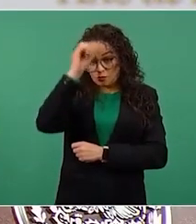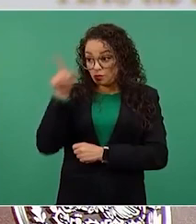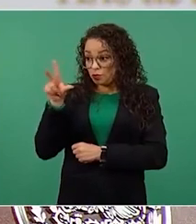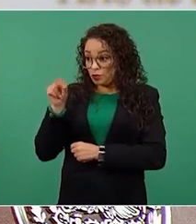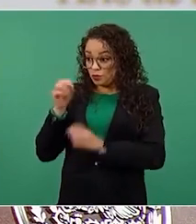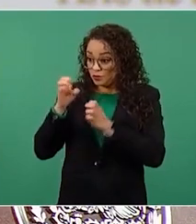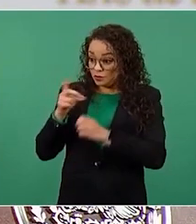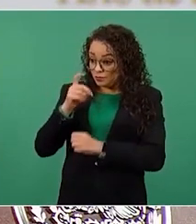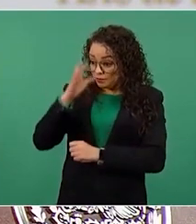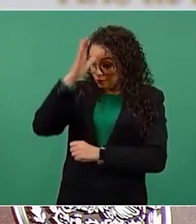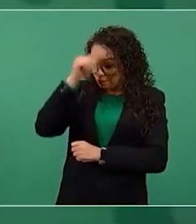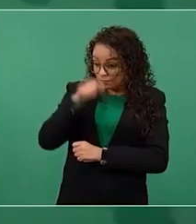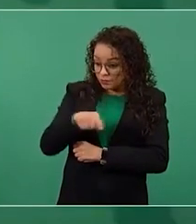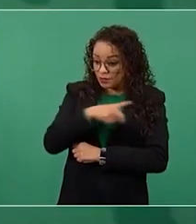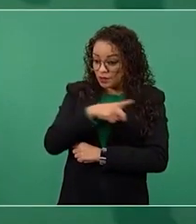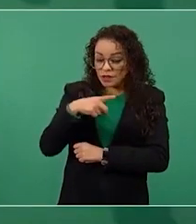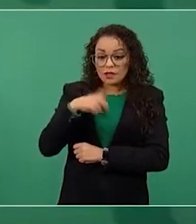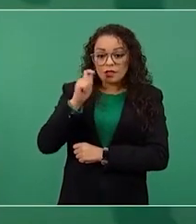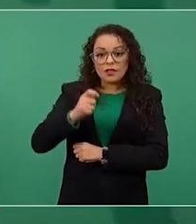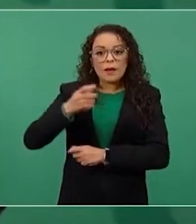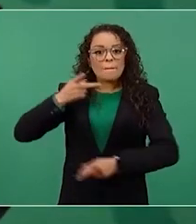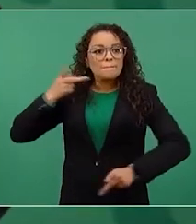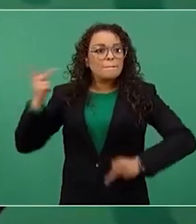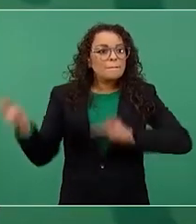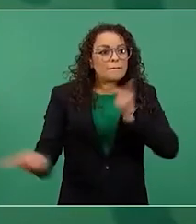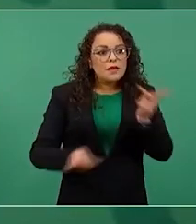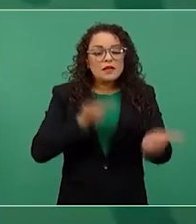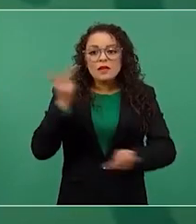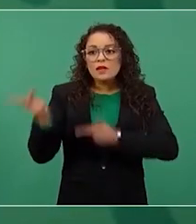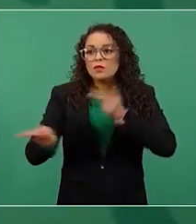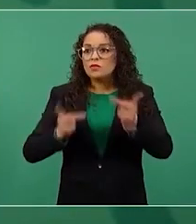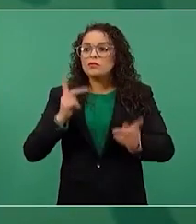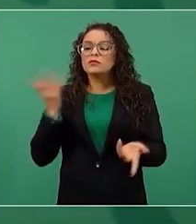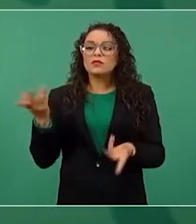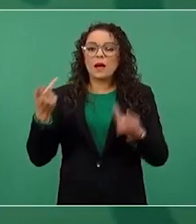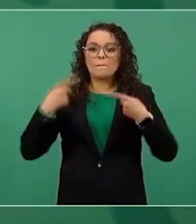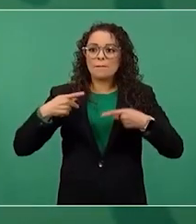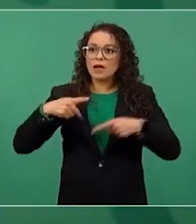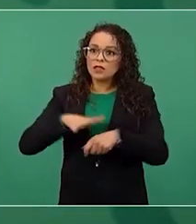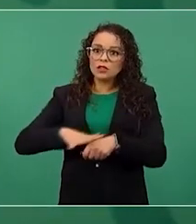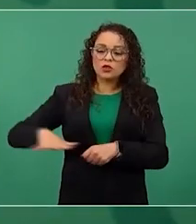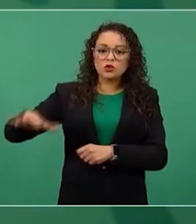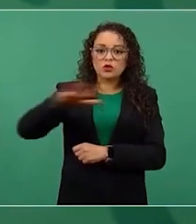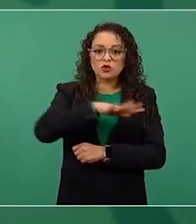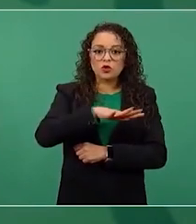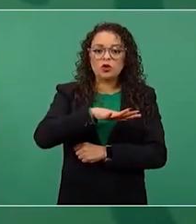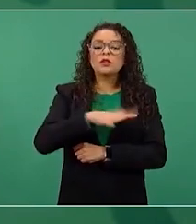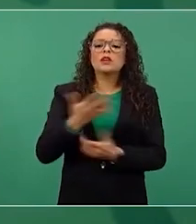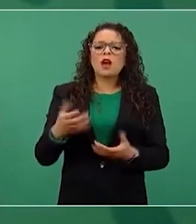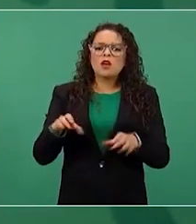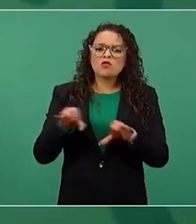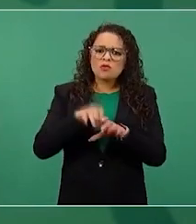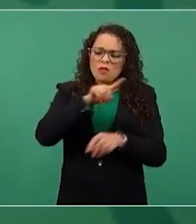a que se celebre una consulta, a que se le pregunte a los ciudadanos sobre el comportamiento de una autoridad,